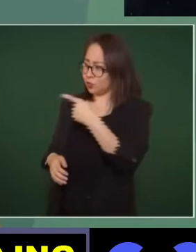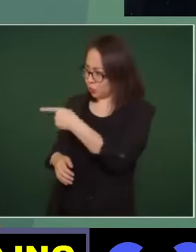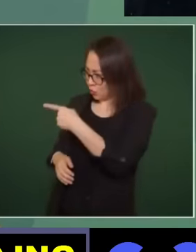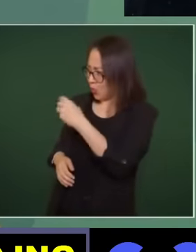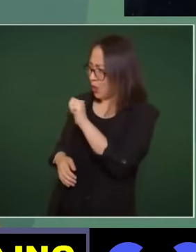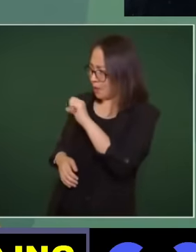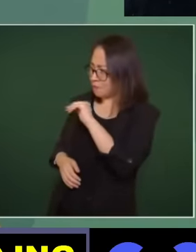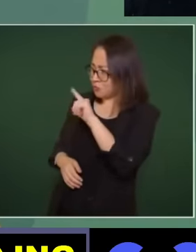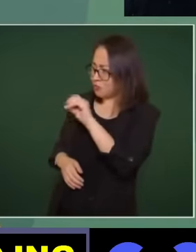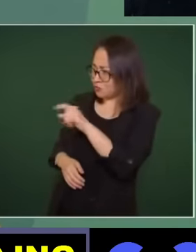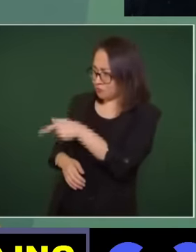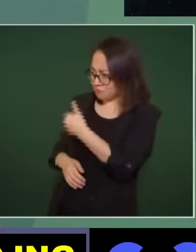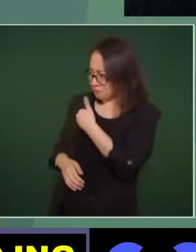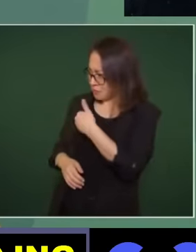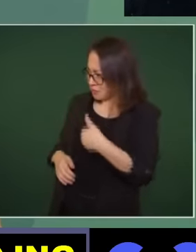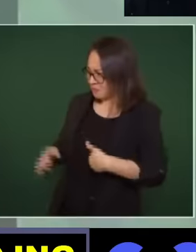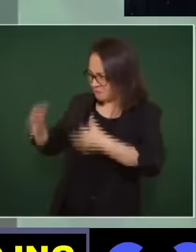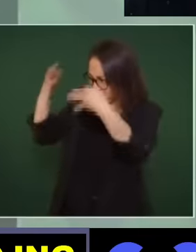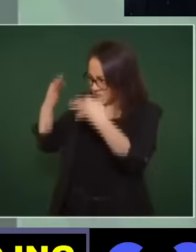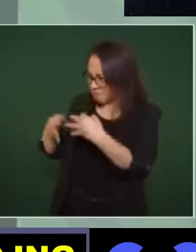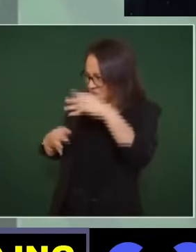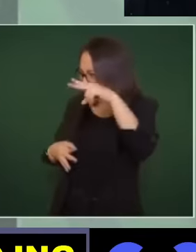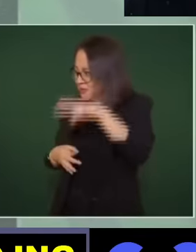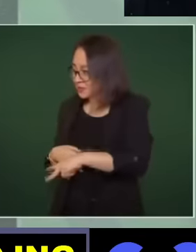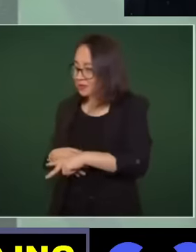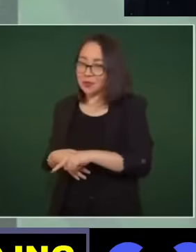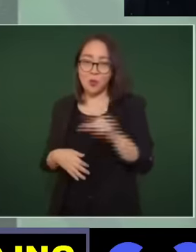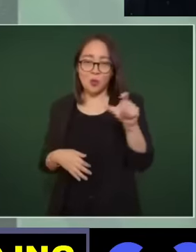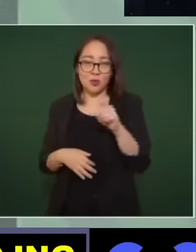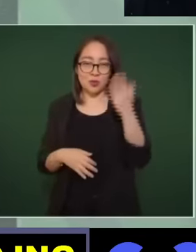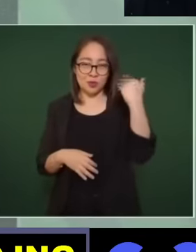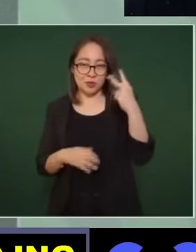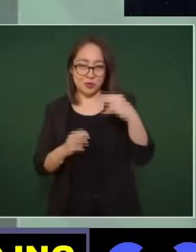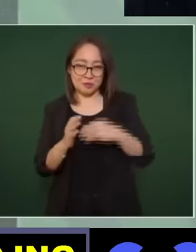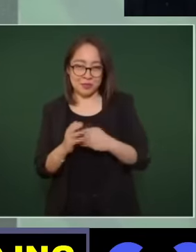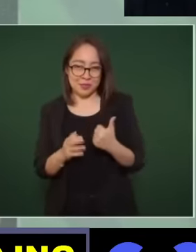yo era el presidente legítimo después del fraude del 2006